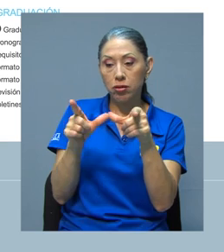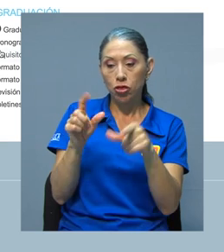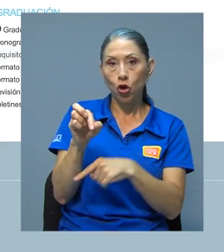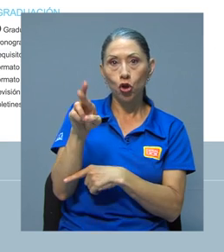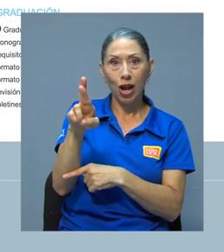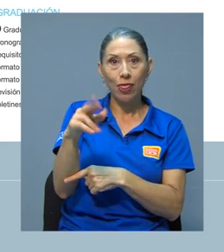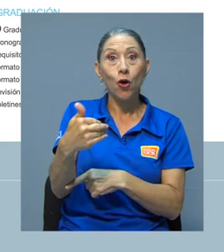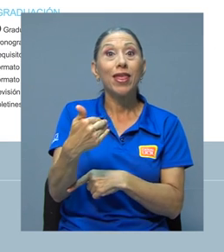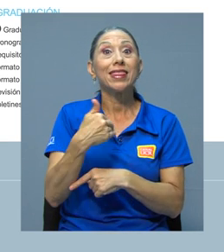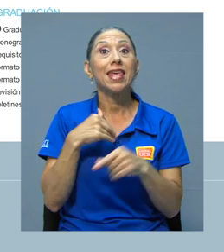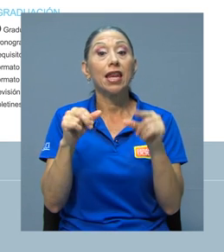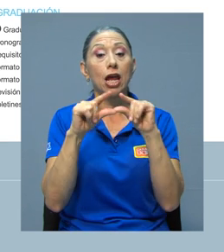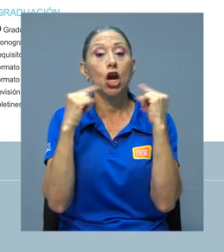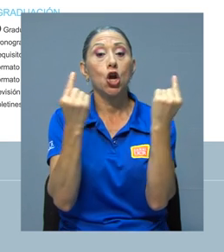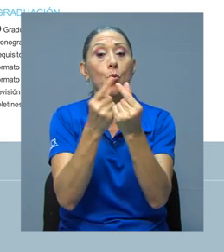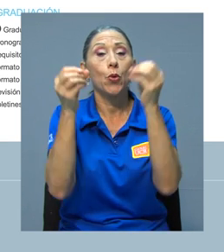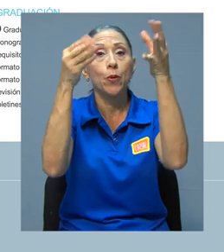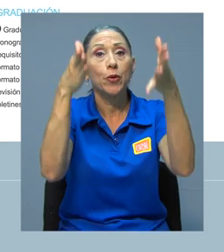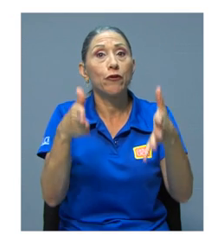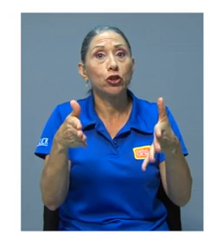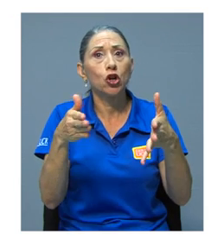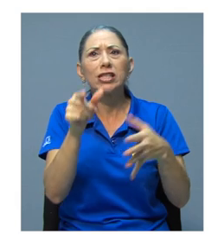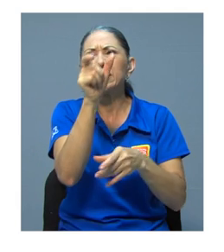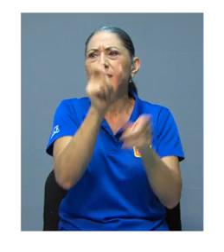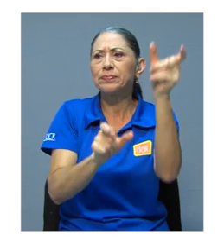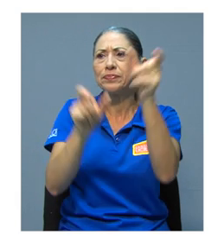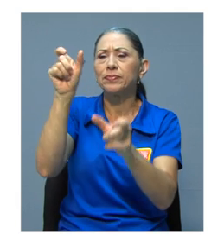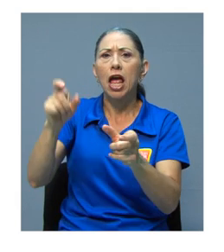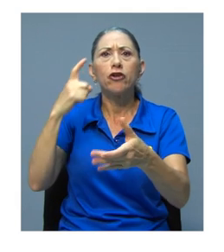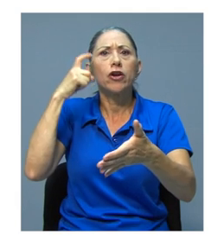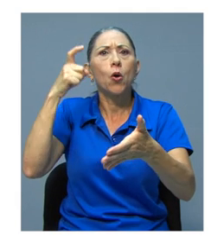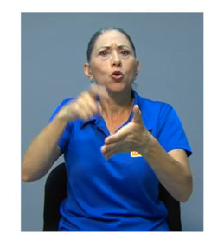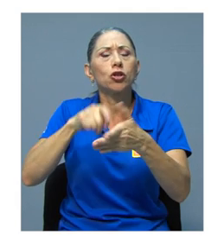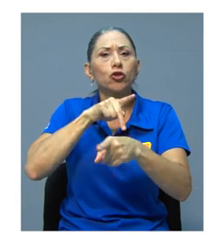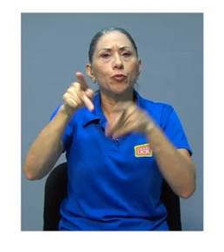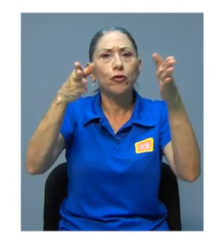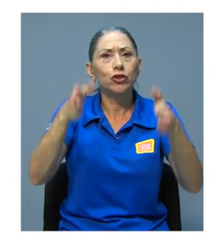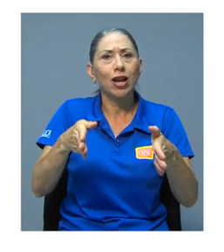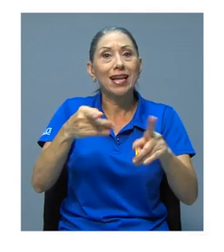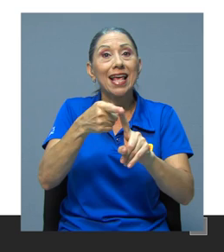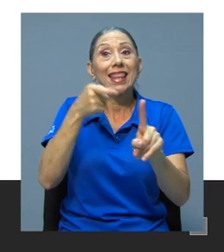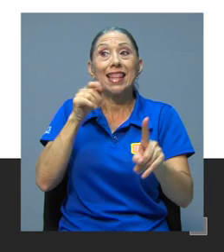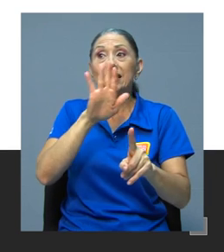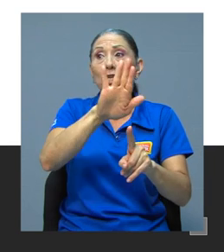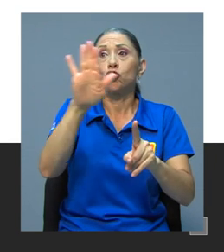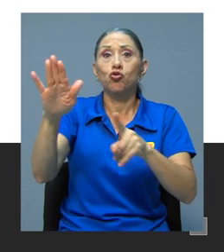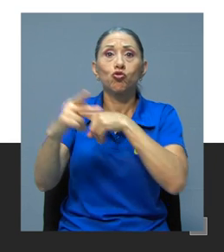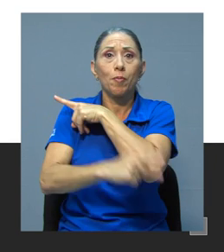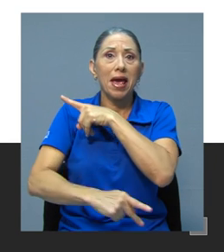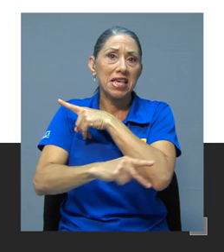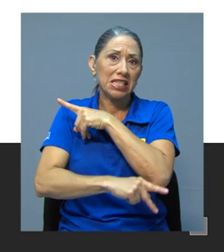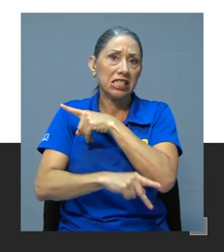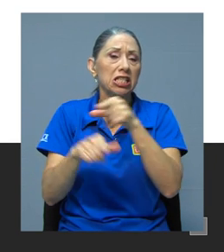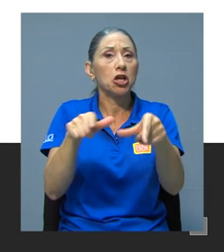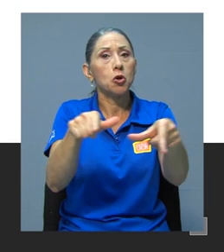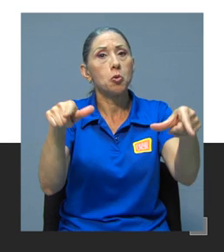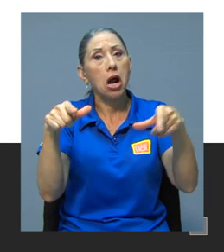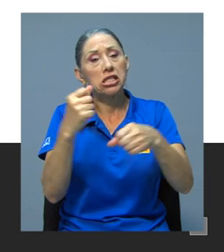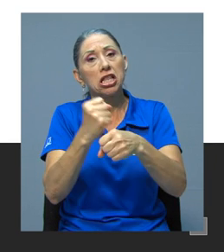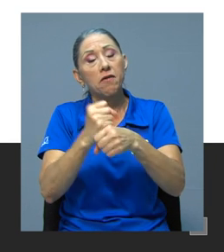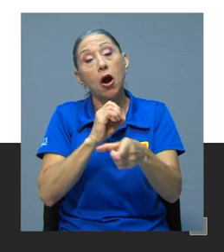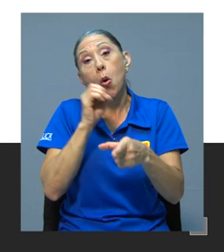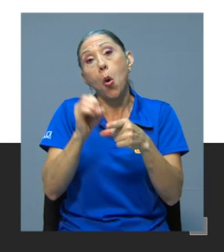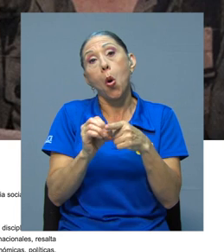doctorado cuenta con un cuerpo docente integrado por reconocidos profesionales quienes desde sus países, lugares de trabajo o